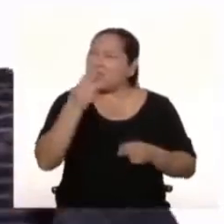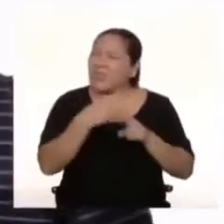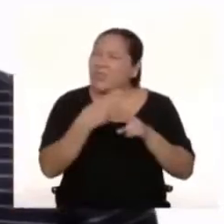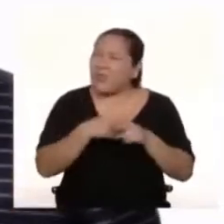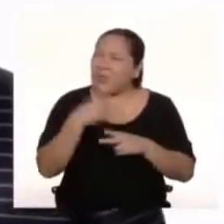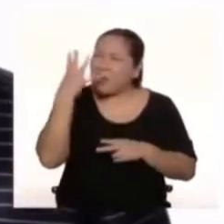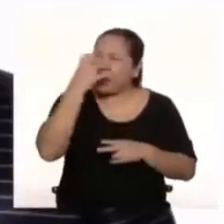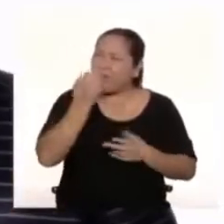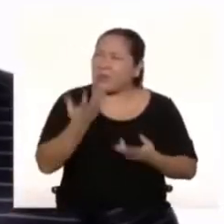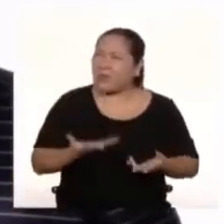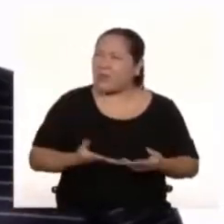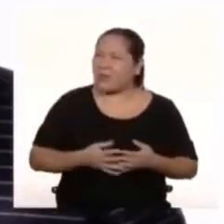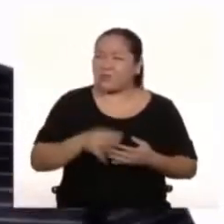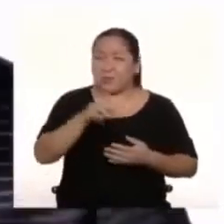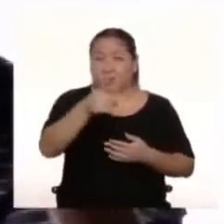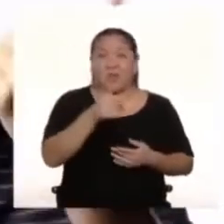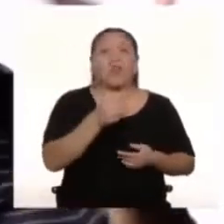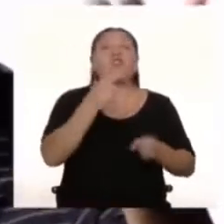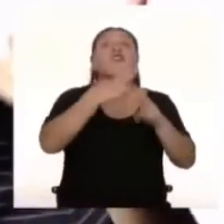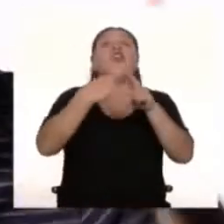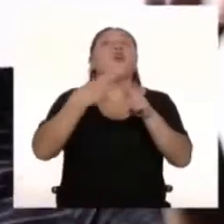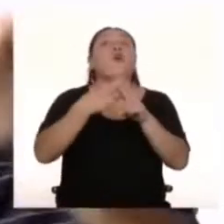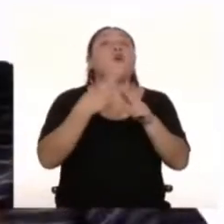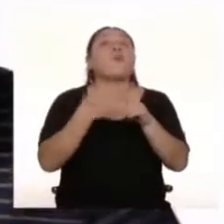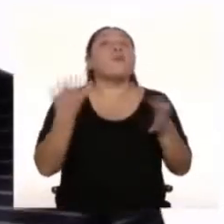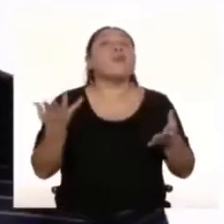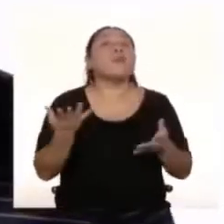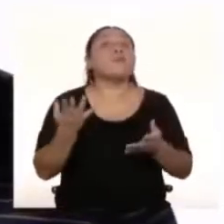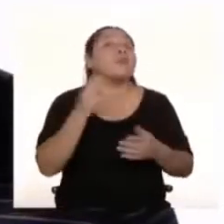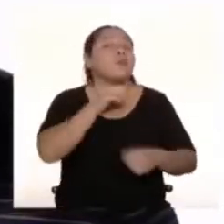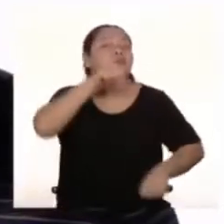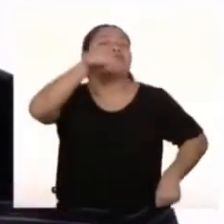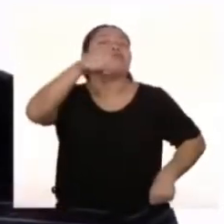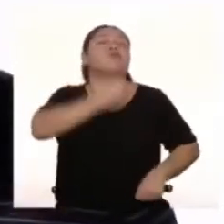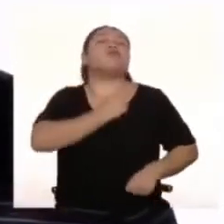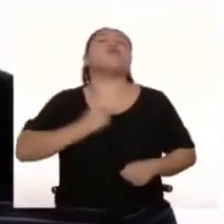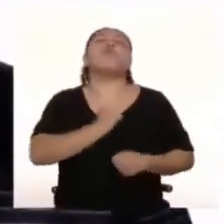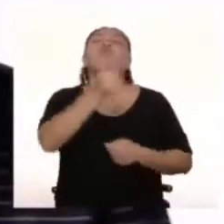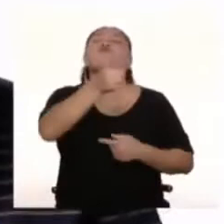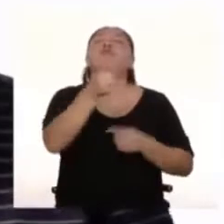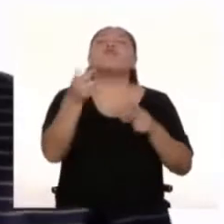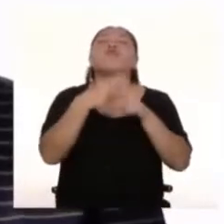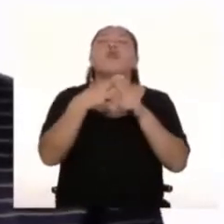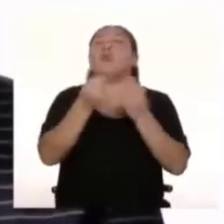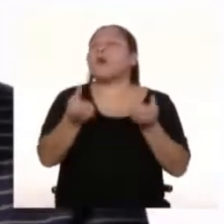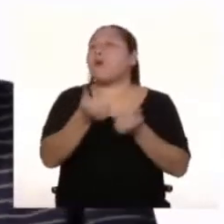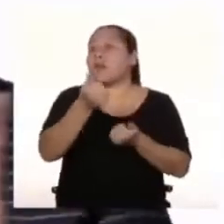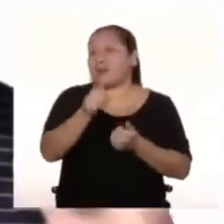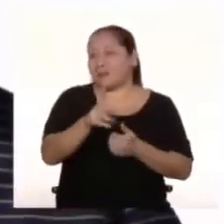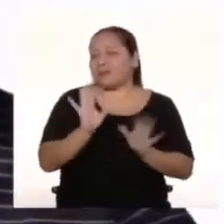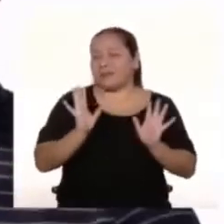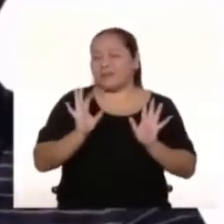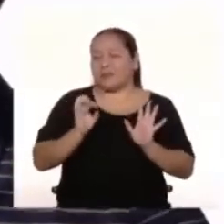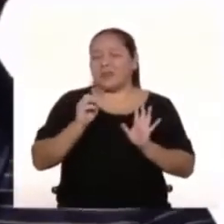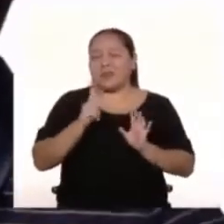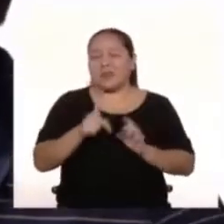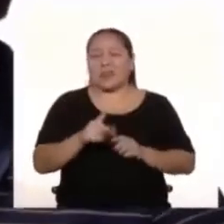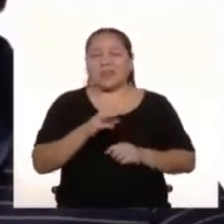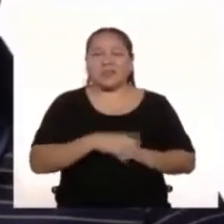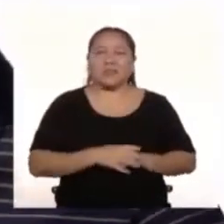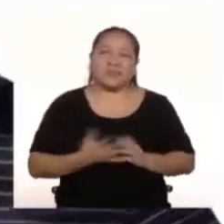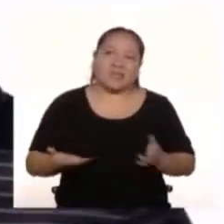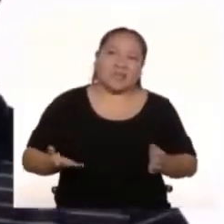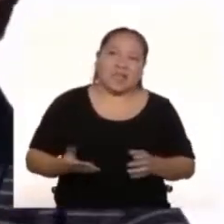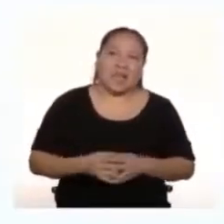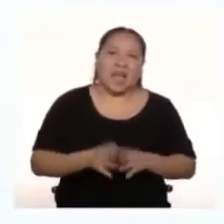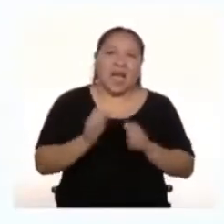A ver cómo nombrarían ustedes a un superhéroe A ver, denme sus nombres, son tan creativos Ok, sí, está bien Jaime Puertas no es quizás